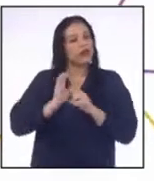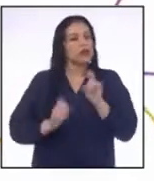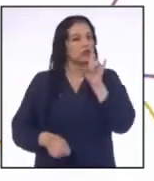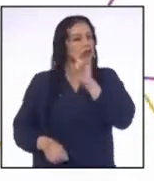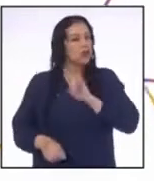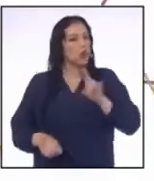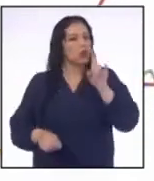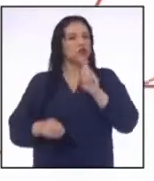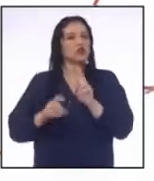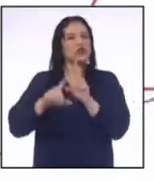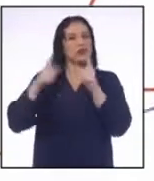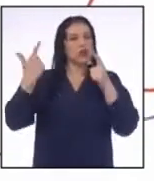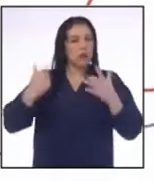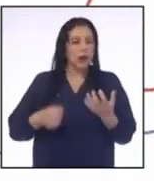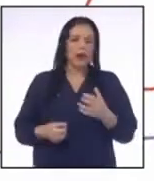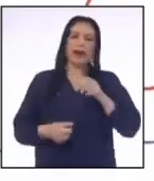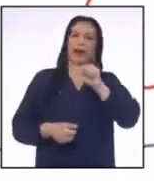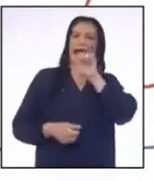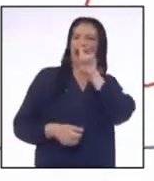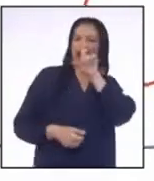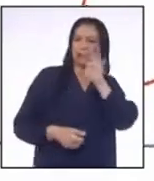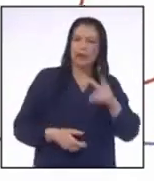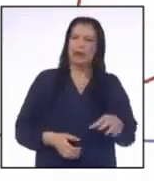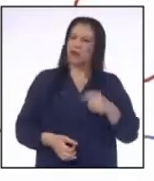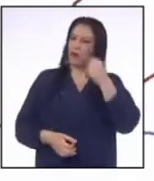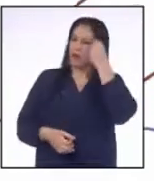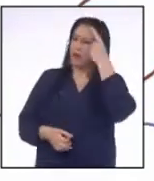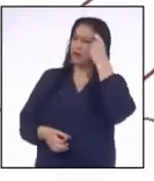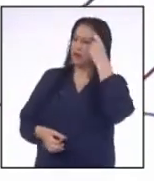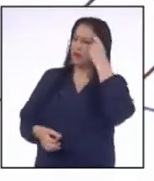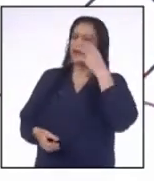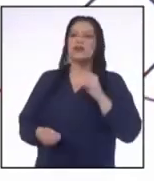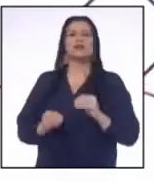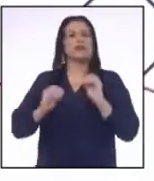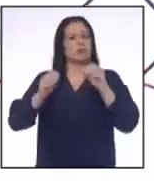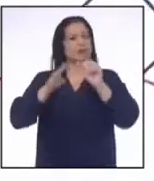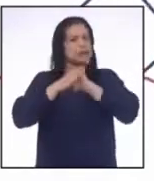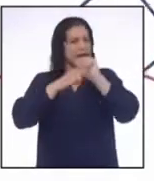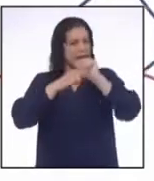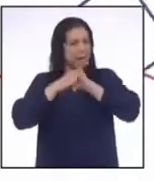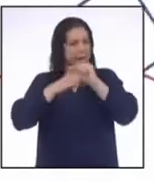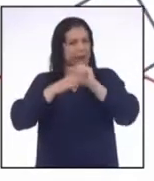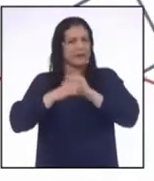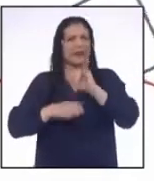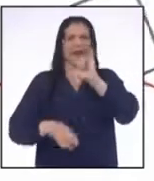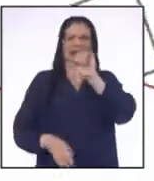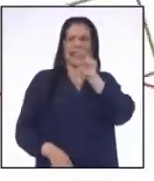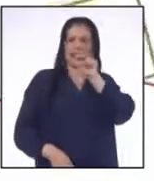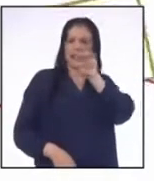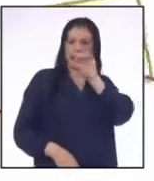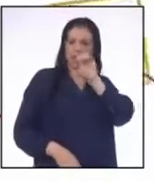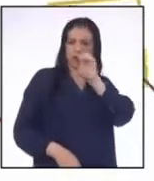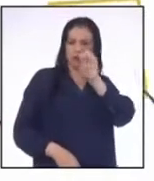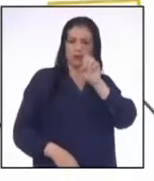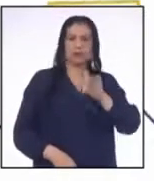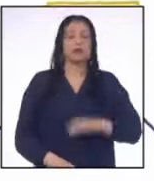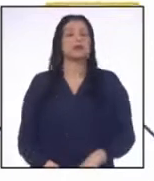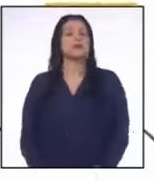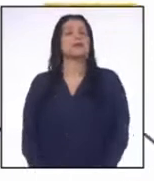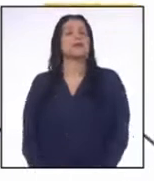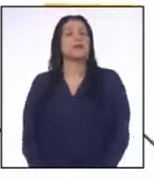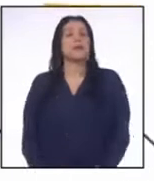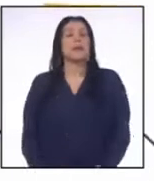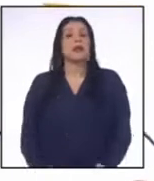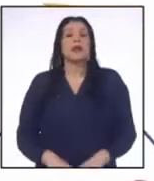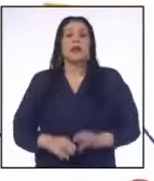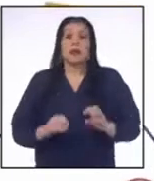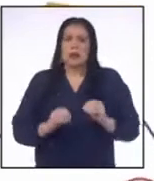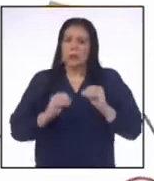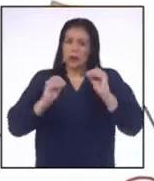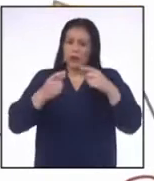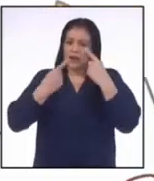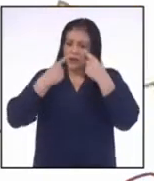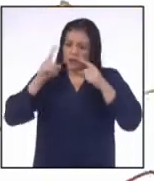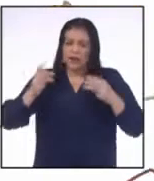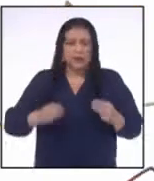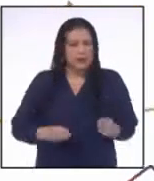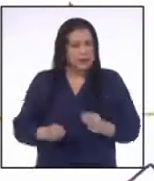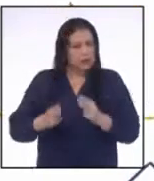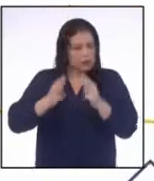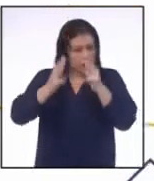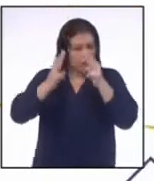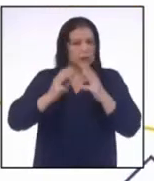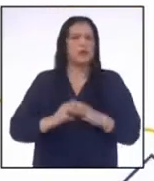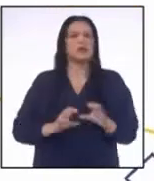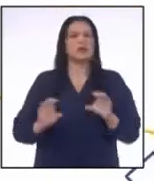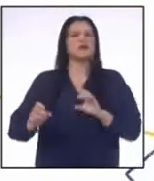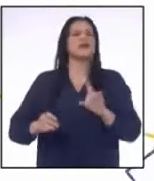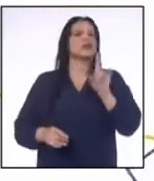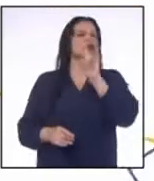uso del lenguaje algebraico su comprensión sobre la aplicación de las inequaciones Emplear diversos procedimientos